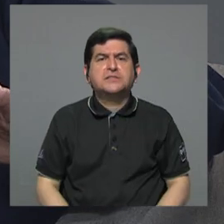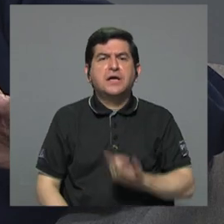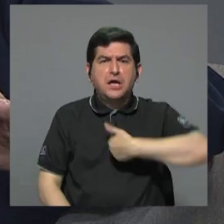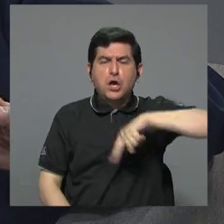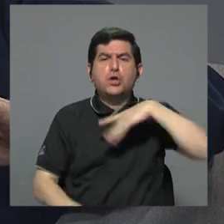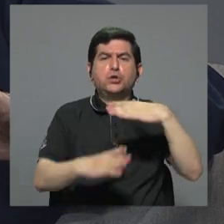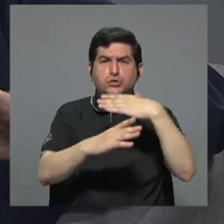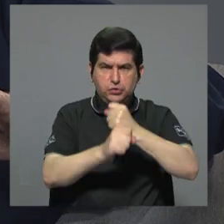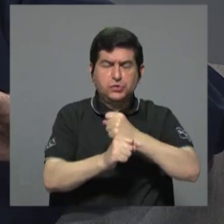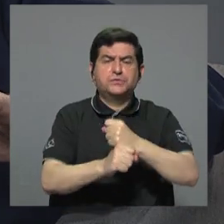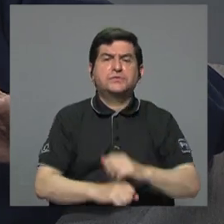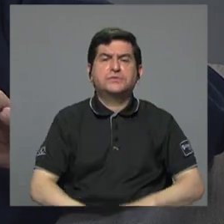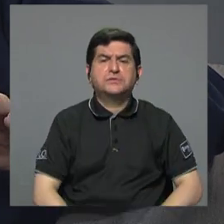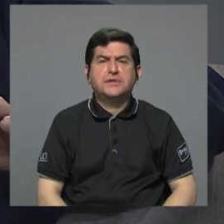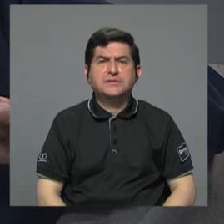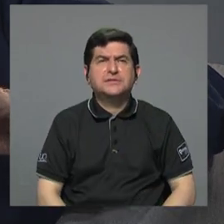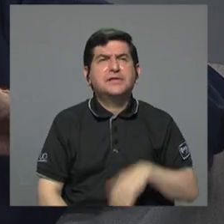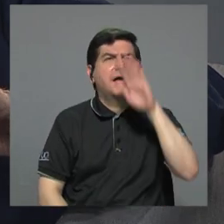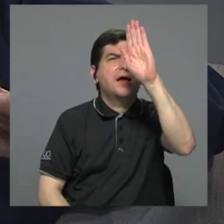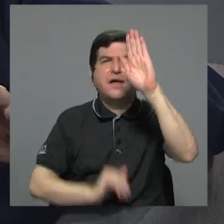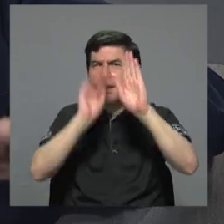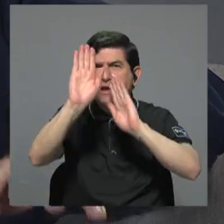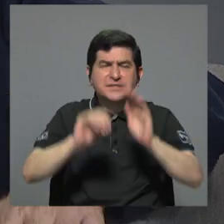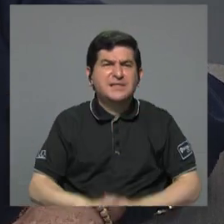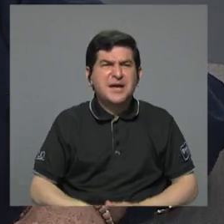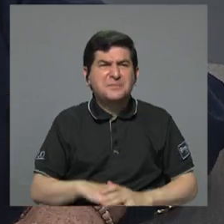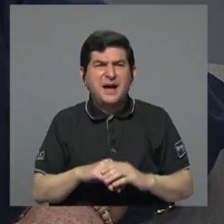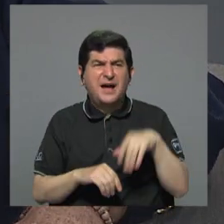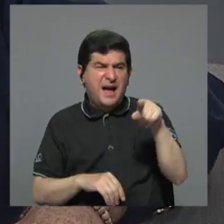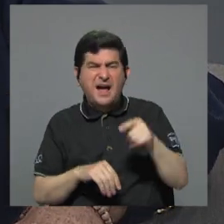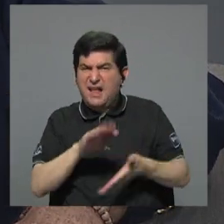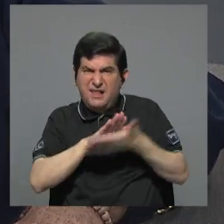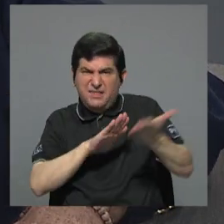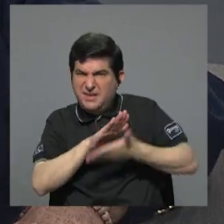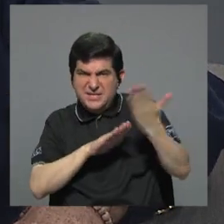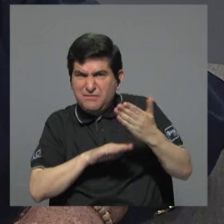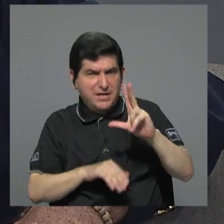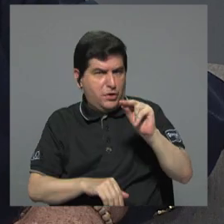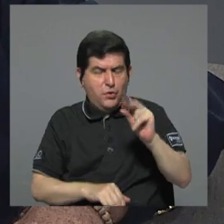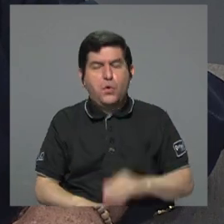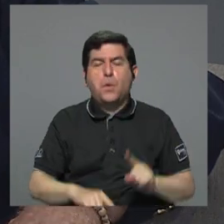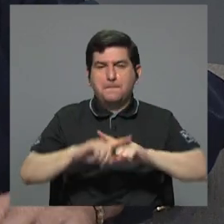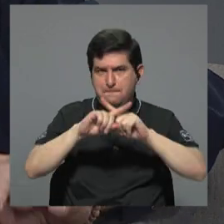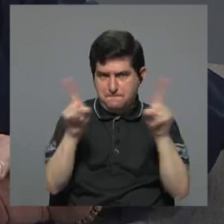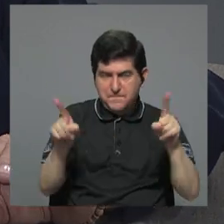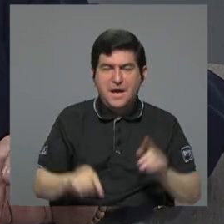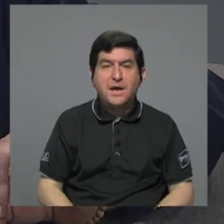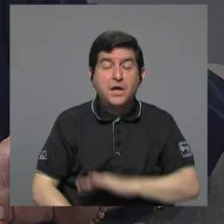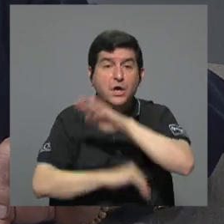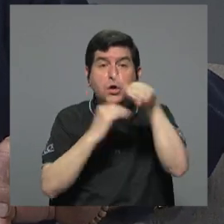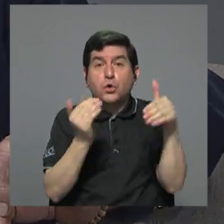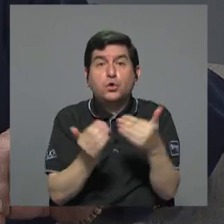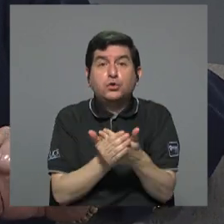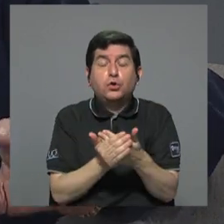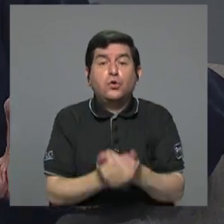un esquema de ahuyentarlos. Lo que pasa es que hay una cosa que dice, o todos chingos o todos con